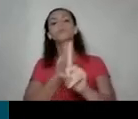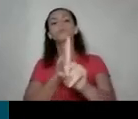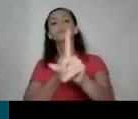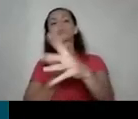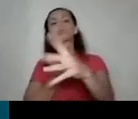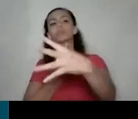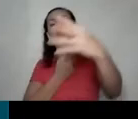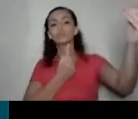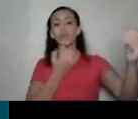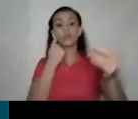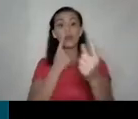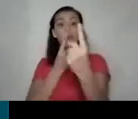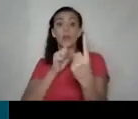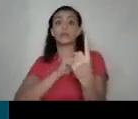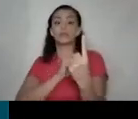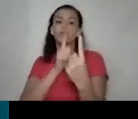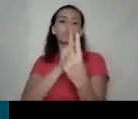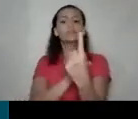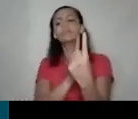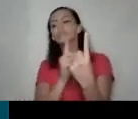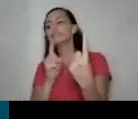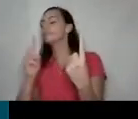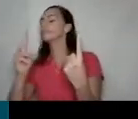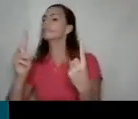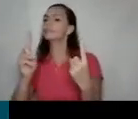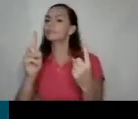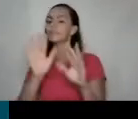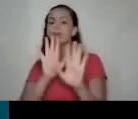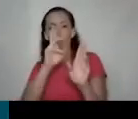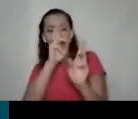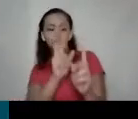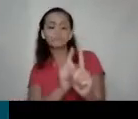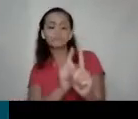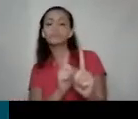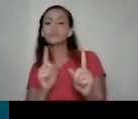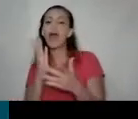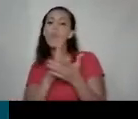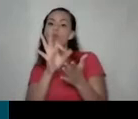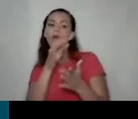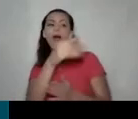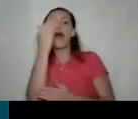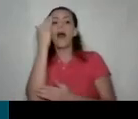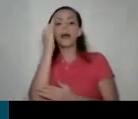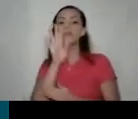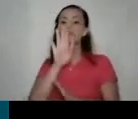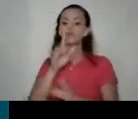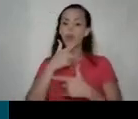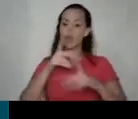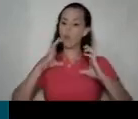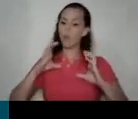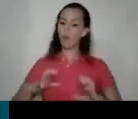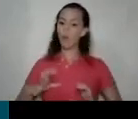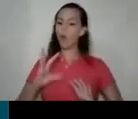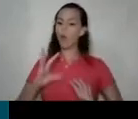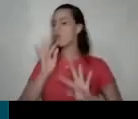sea de alguna forma hágale saber con su lenguaje corporal no hablarle porque si usted le va a decir ¡ay no! tranquila ¿verdad? o sea pero